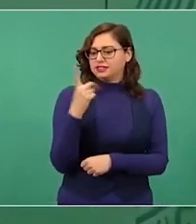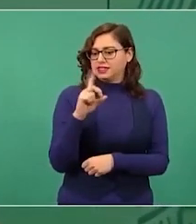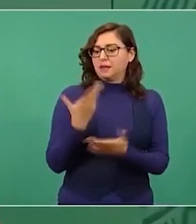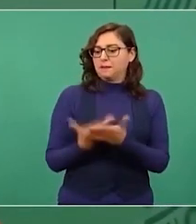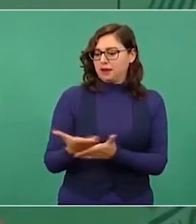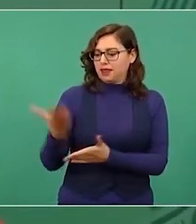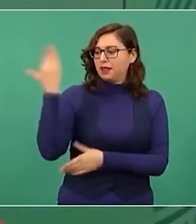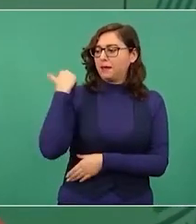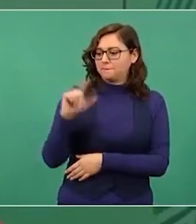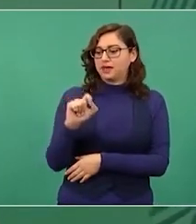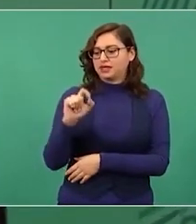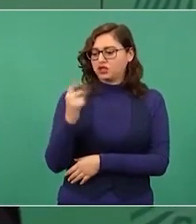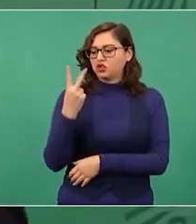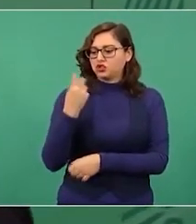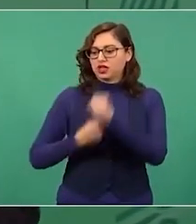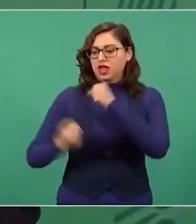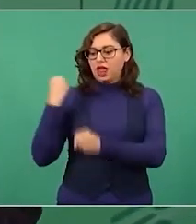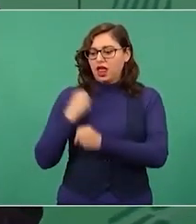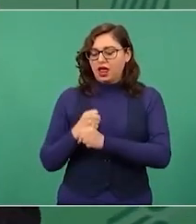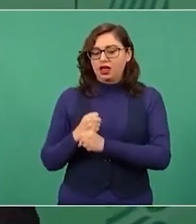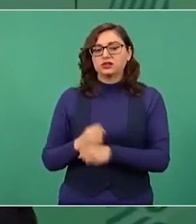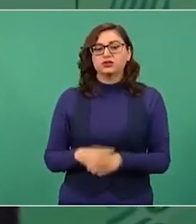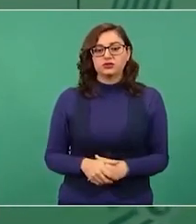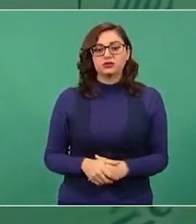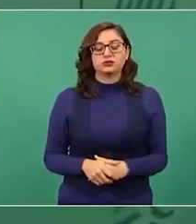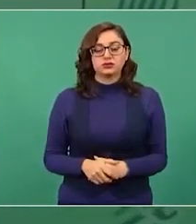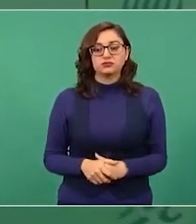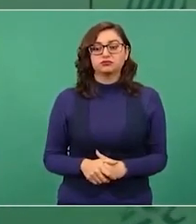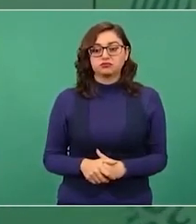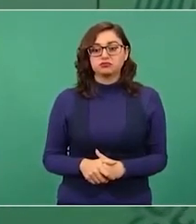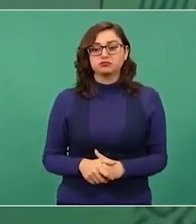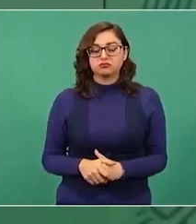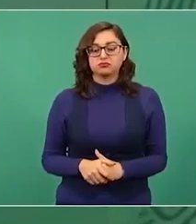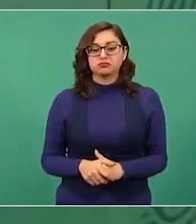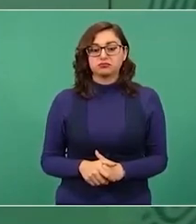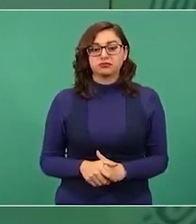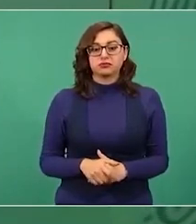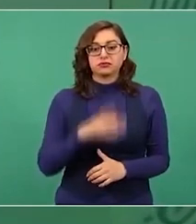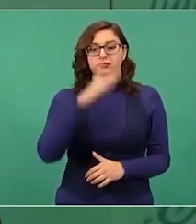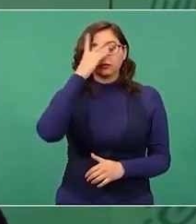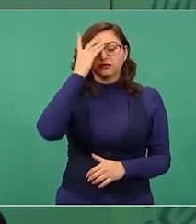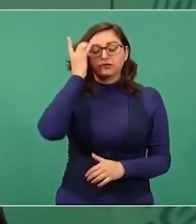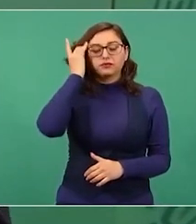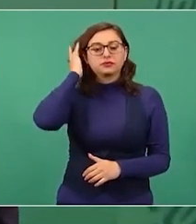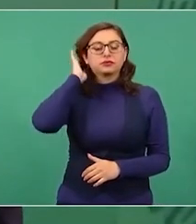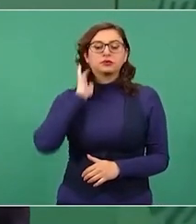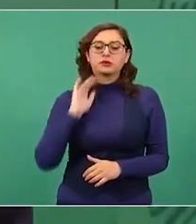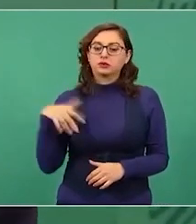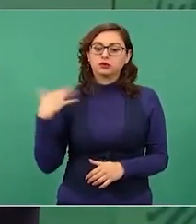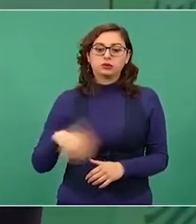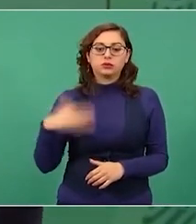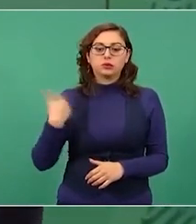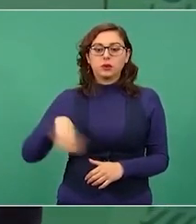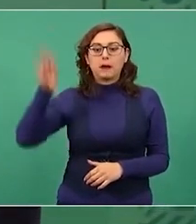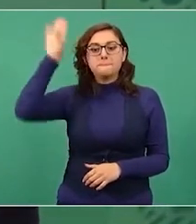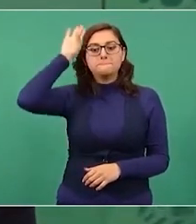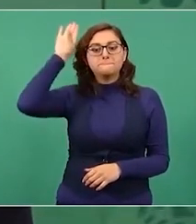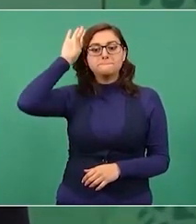sí, sí, ni se midieron en eso, sí. Y por